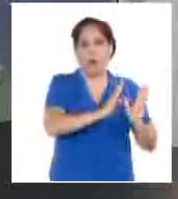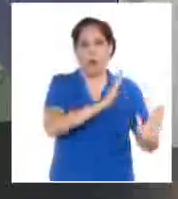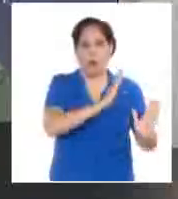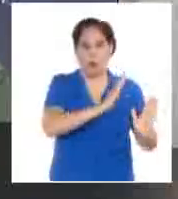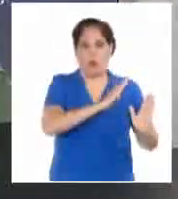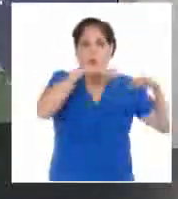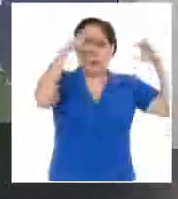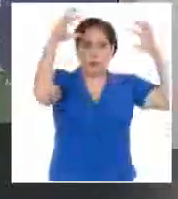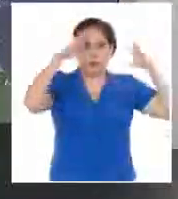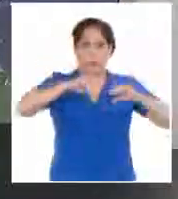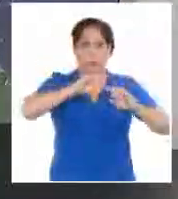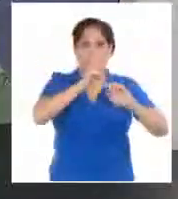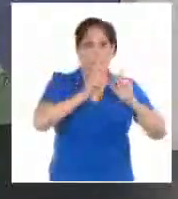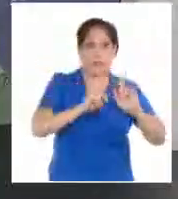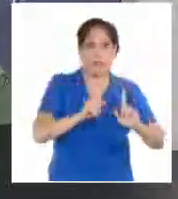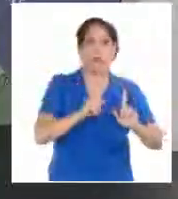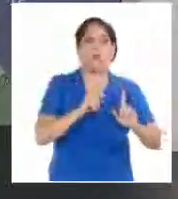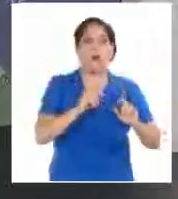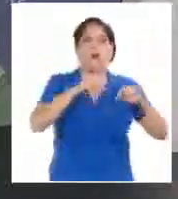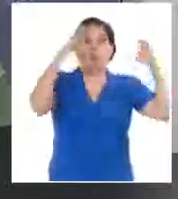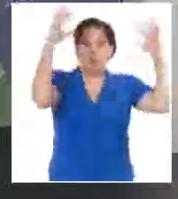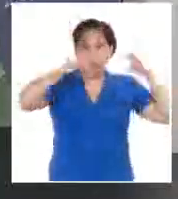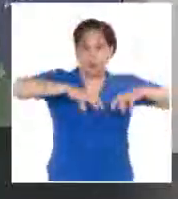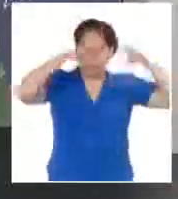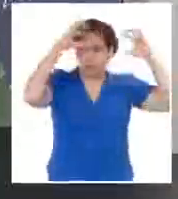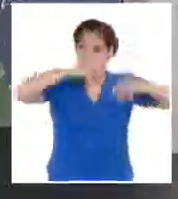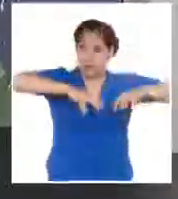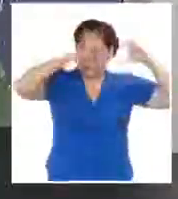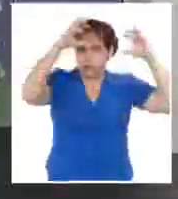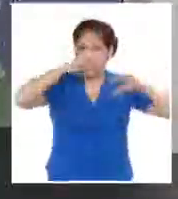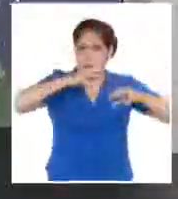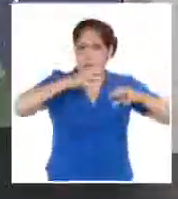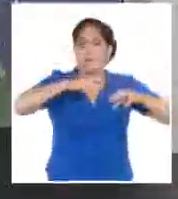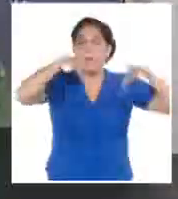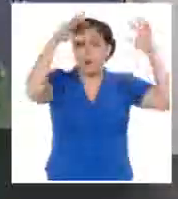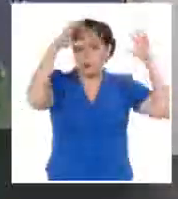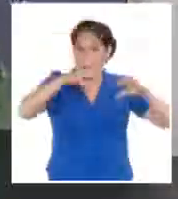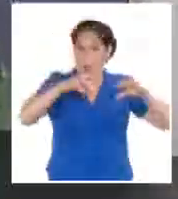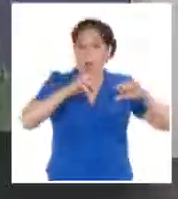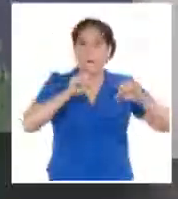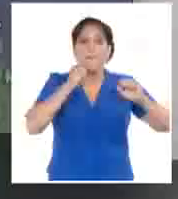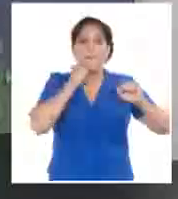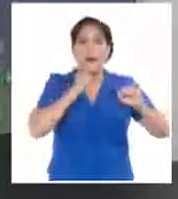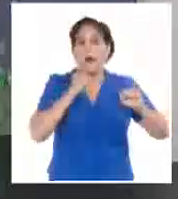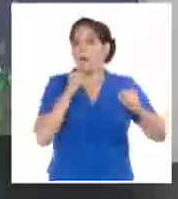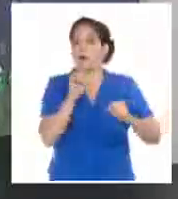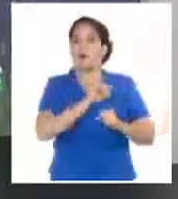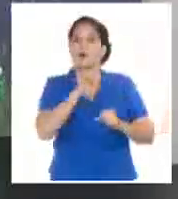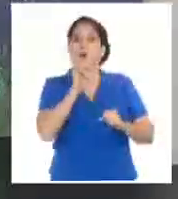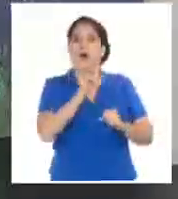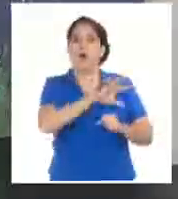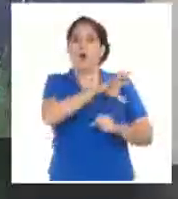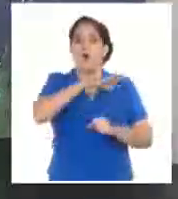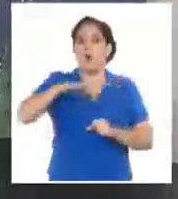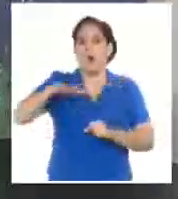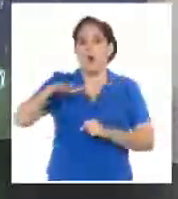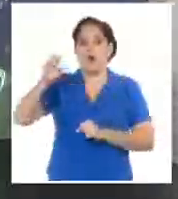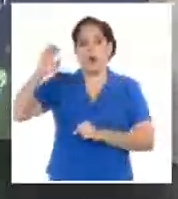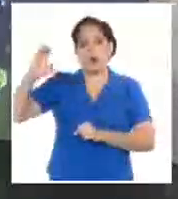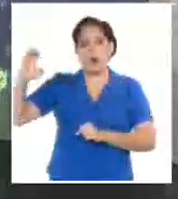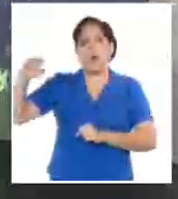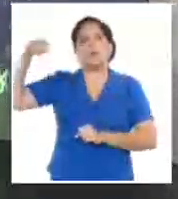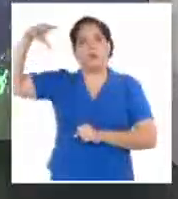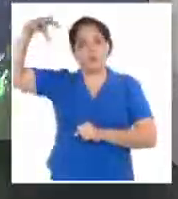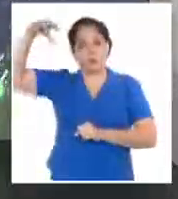ha llegado a ser fuertes e intensas en algunas localidades. Algunas lluvias también se incrementan en algunas zonas del extremo más occidental del país